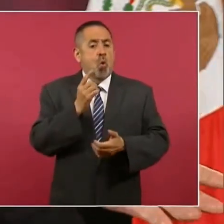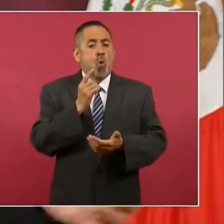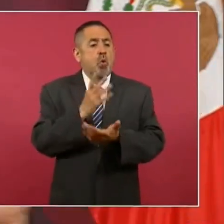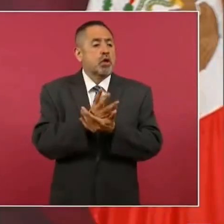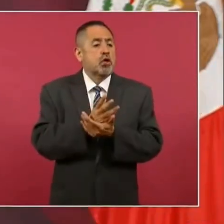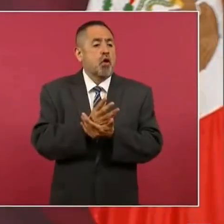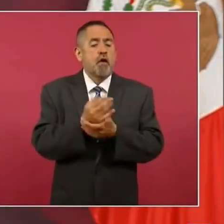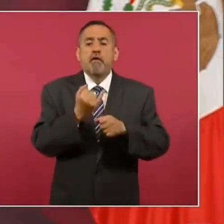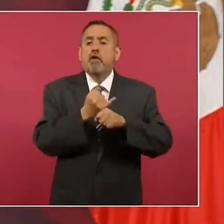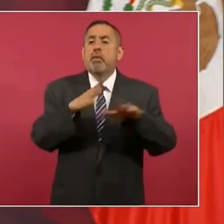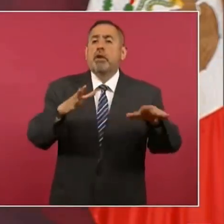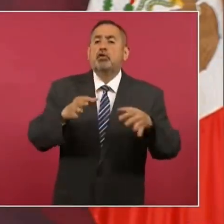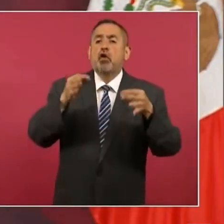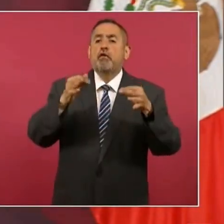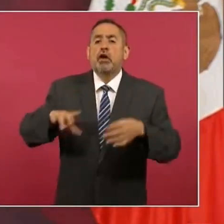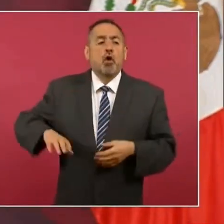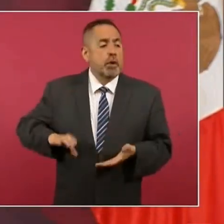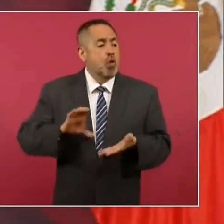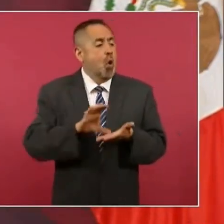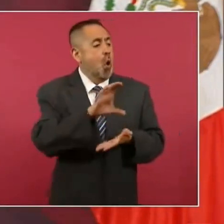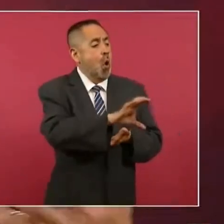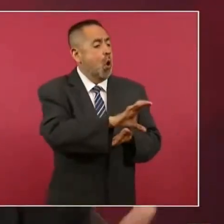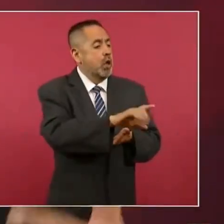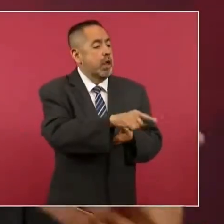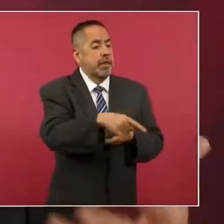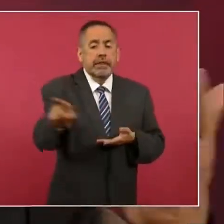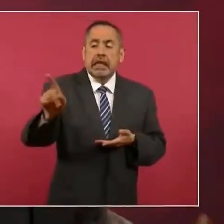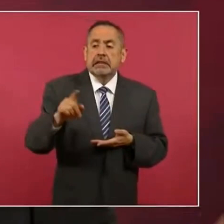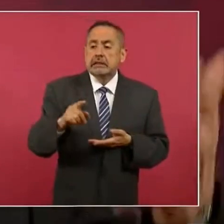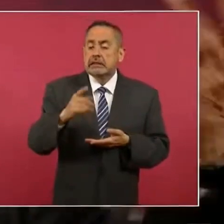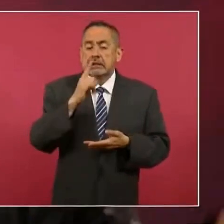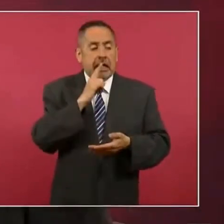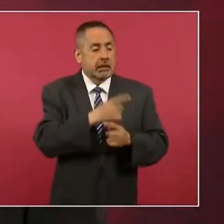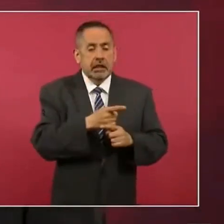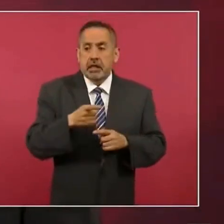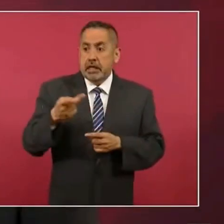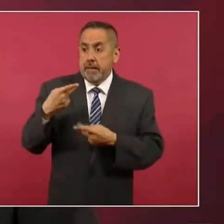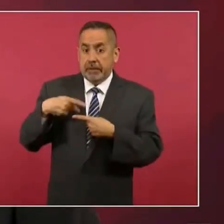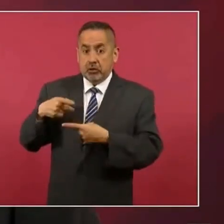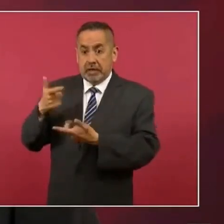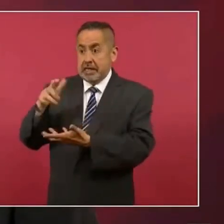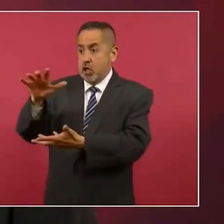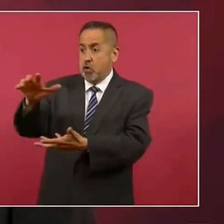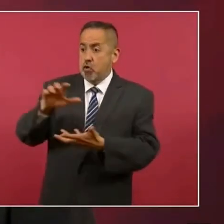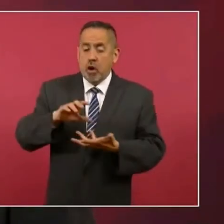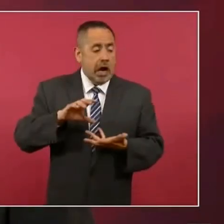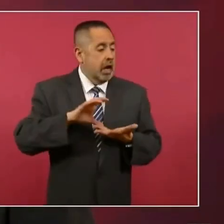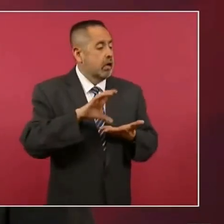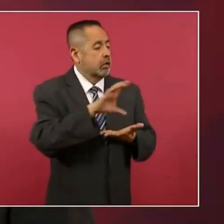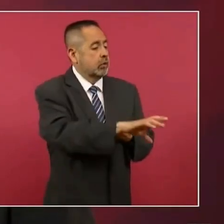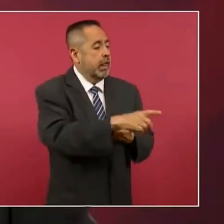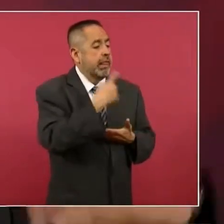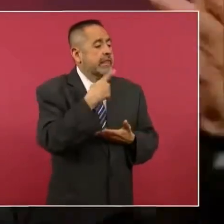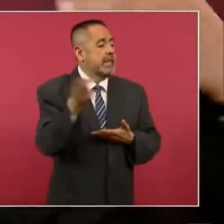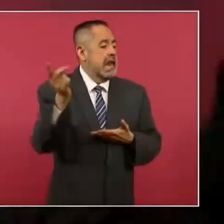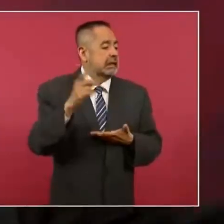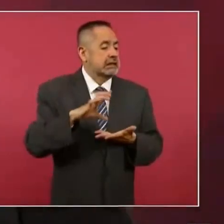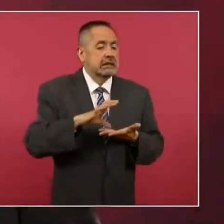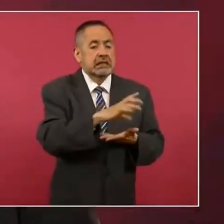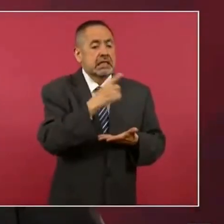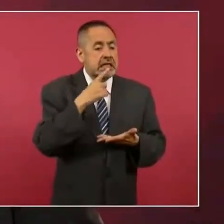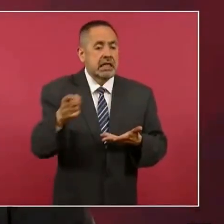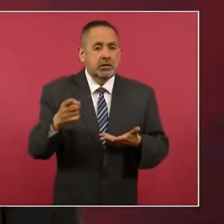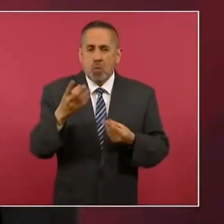oficial y que se esté utilizando el dinero del pueblo para eso o tanto